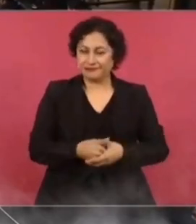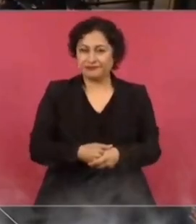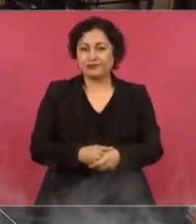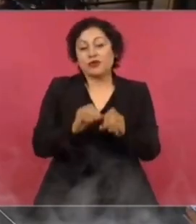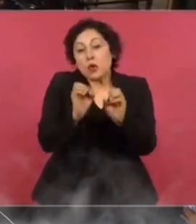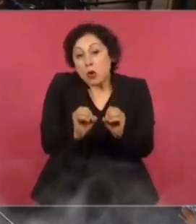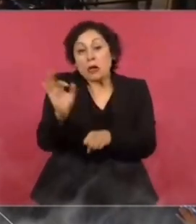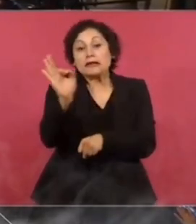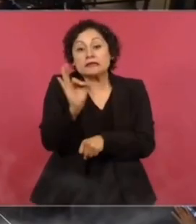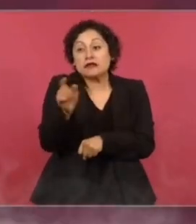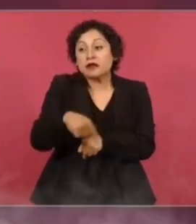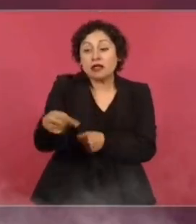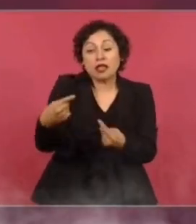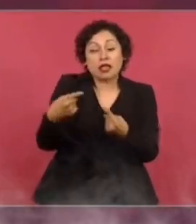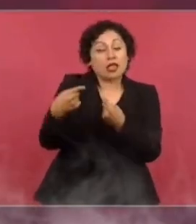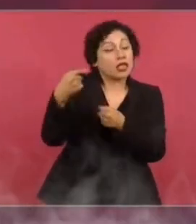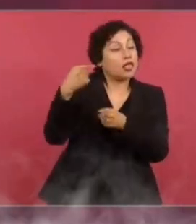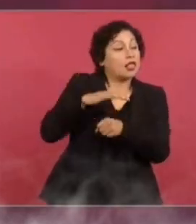bocabajeados.